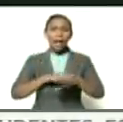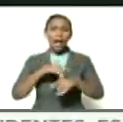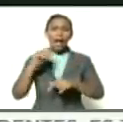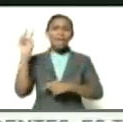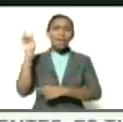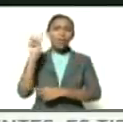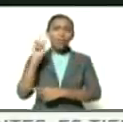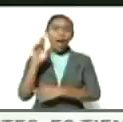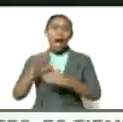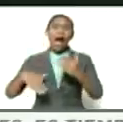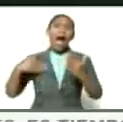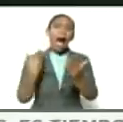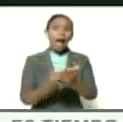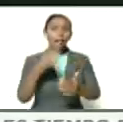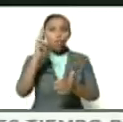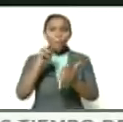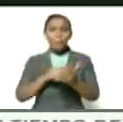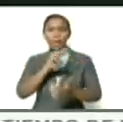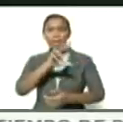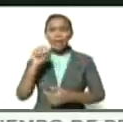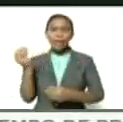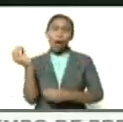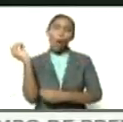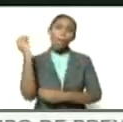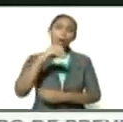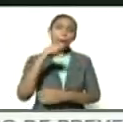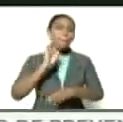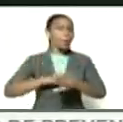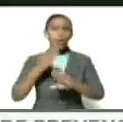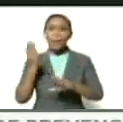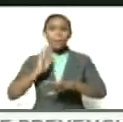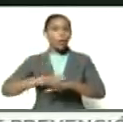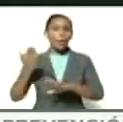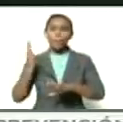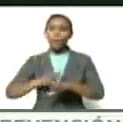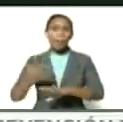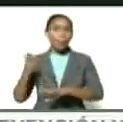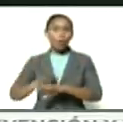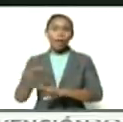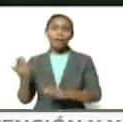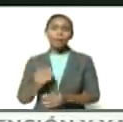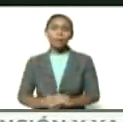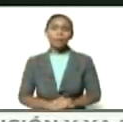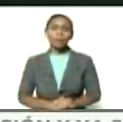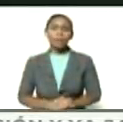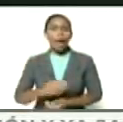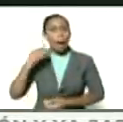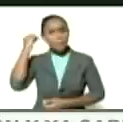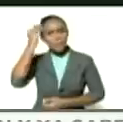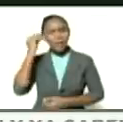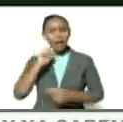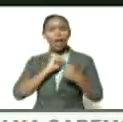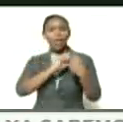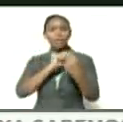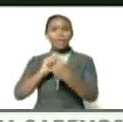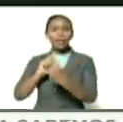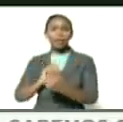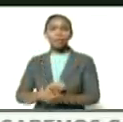hasta el 2030 o más ¿por qué? ¿por qué? ¿por qué? a pensar a debatir